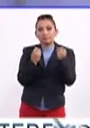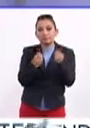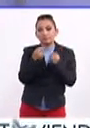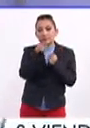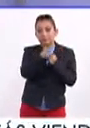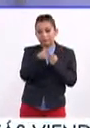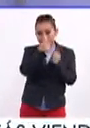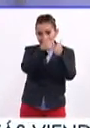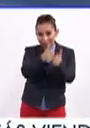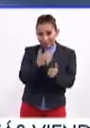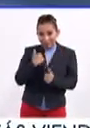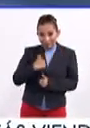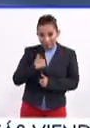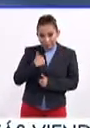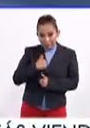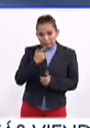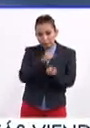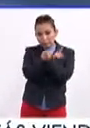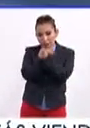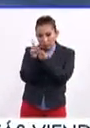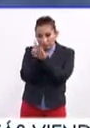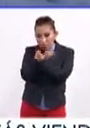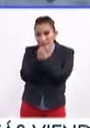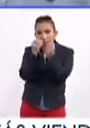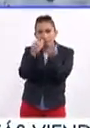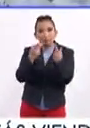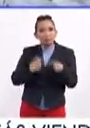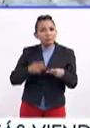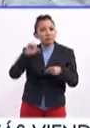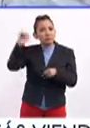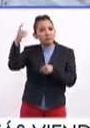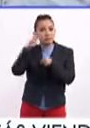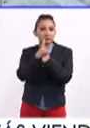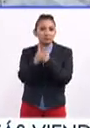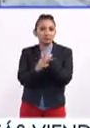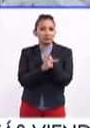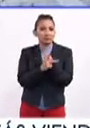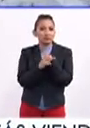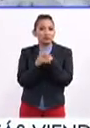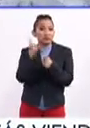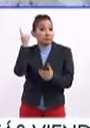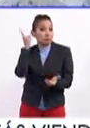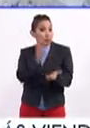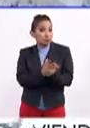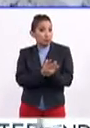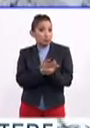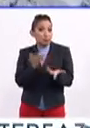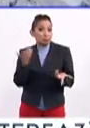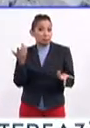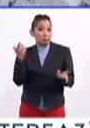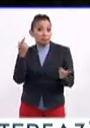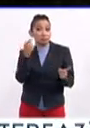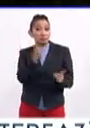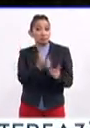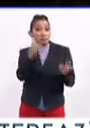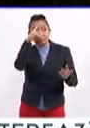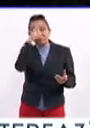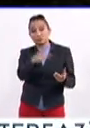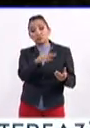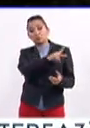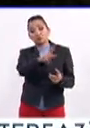en la estancia en Canadá, eh, convives con muchas personas de otros países, no solamente, pues son, este, pues